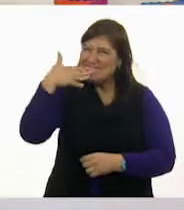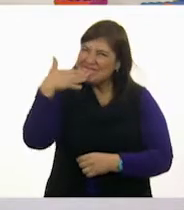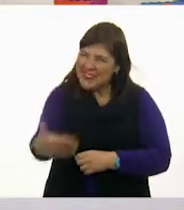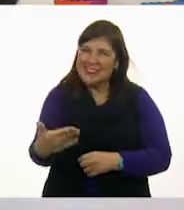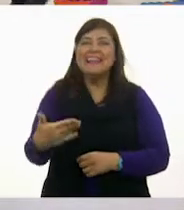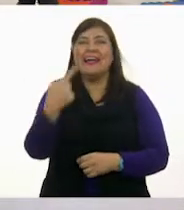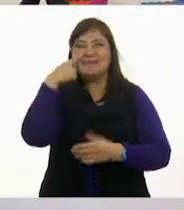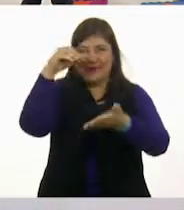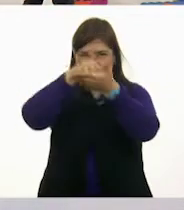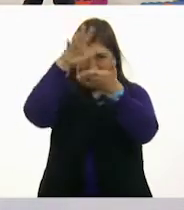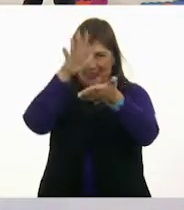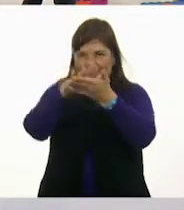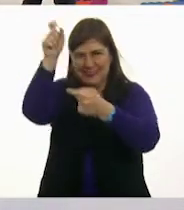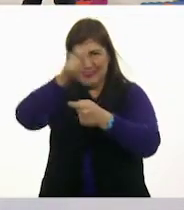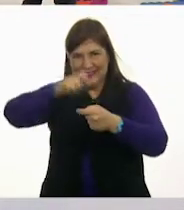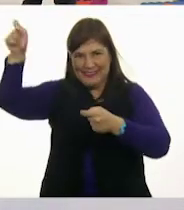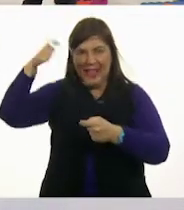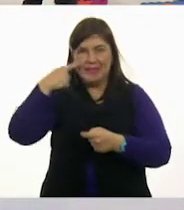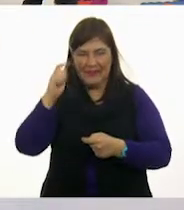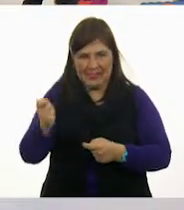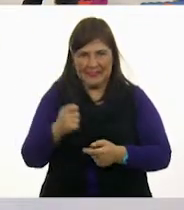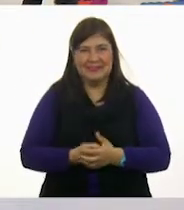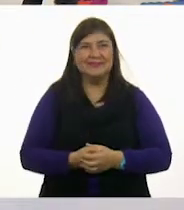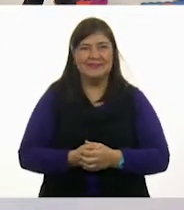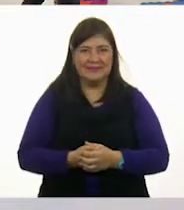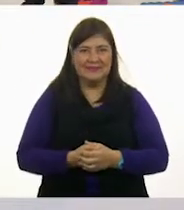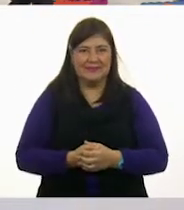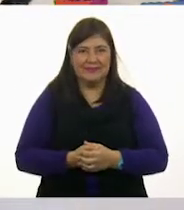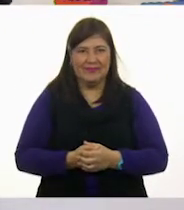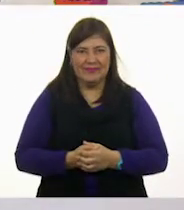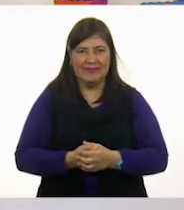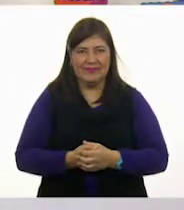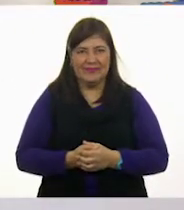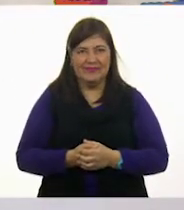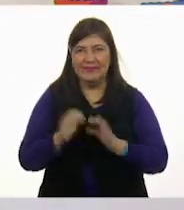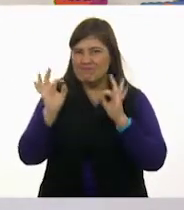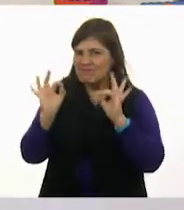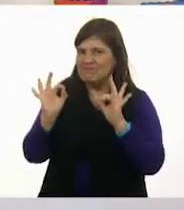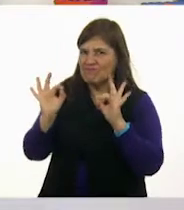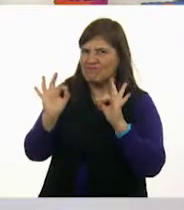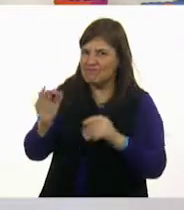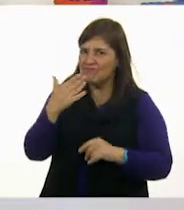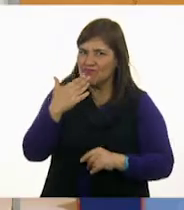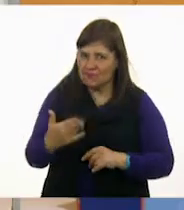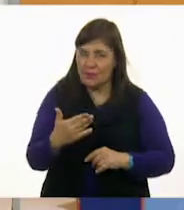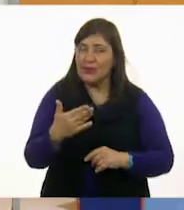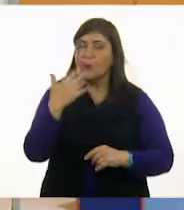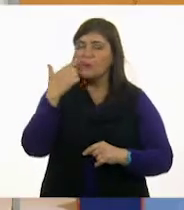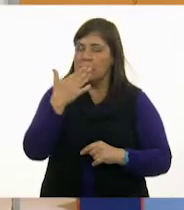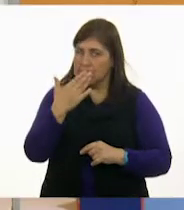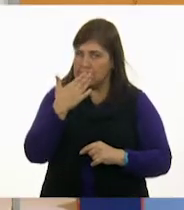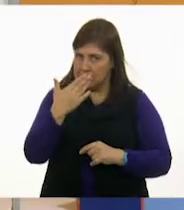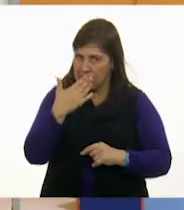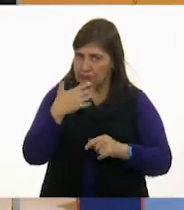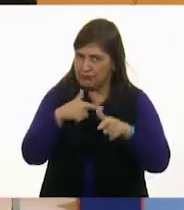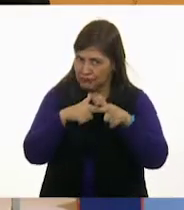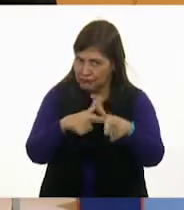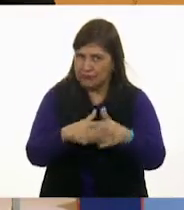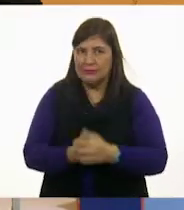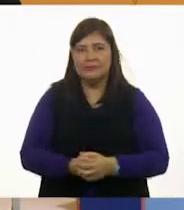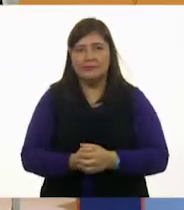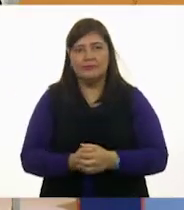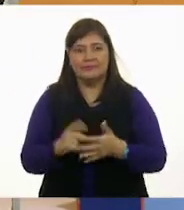Muy bien. Pon ahí la palomita que corresponde. Muy bien. Excelente. Vamos muy bien. Vamos muy bien.